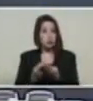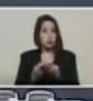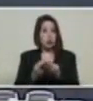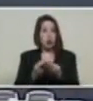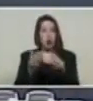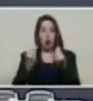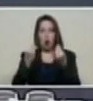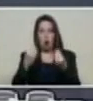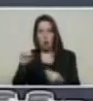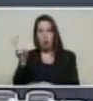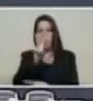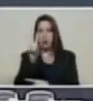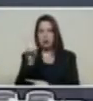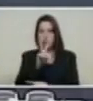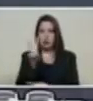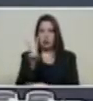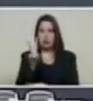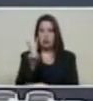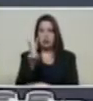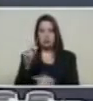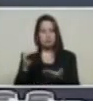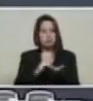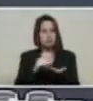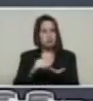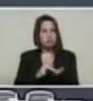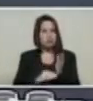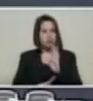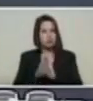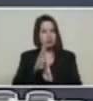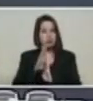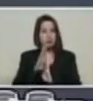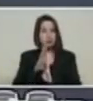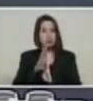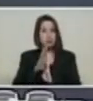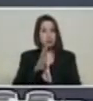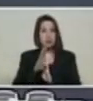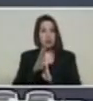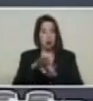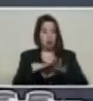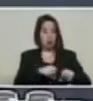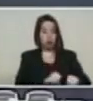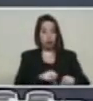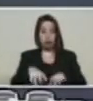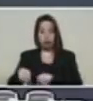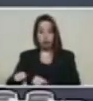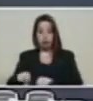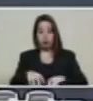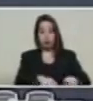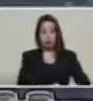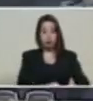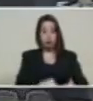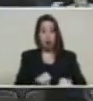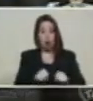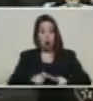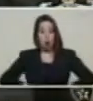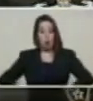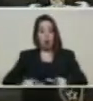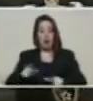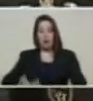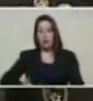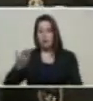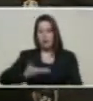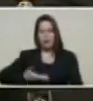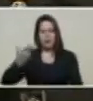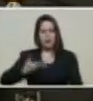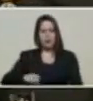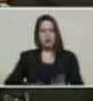económico venezolano y ocupe un espacio muy importante en lo que va a ser el